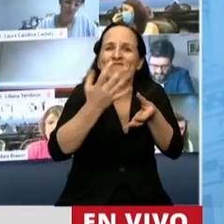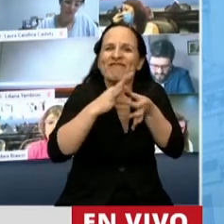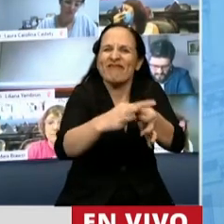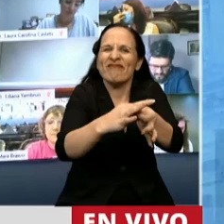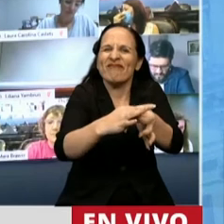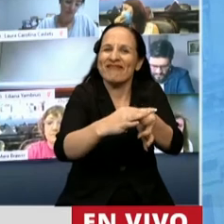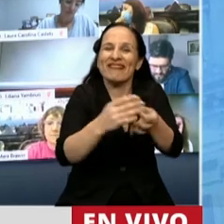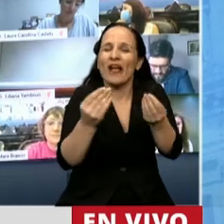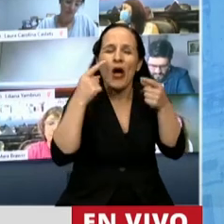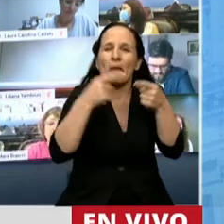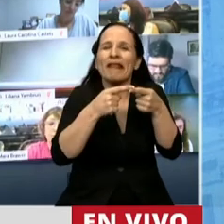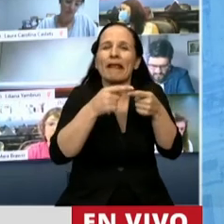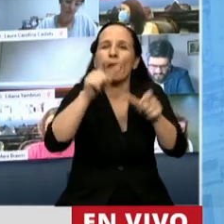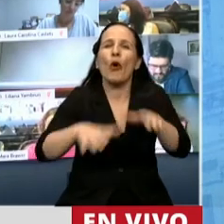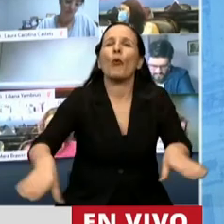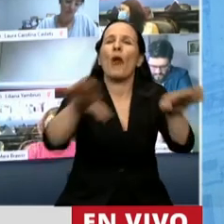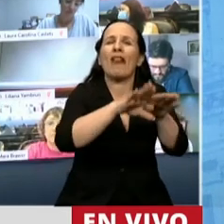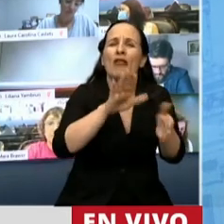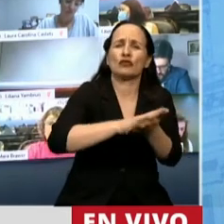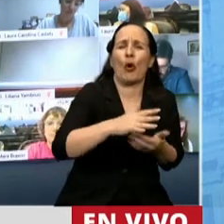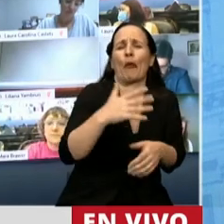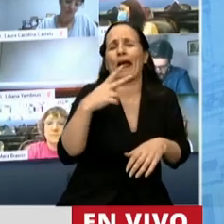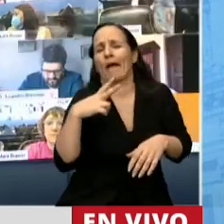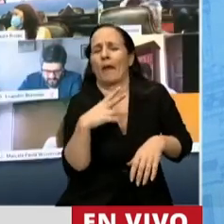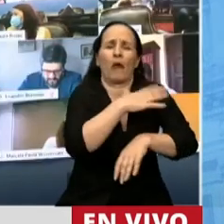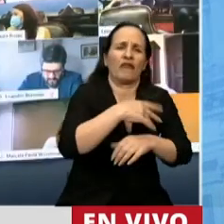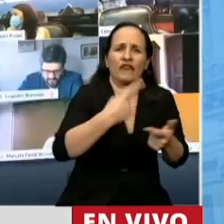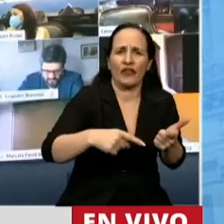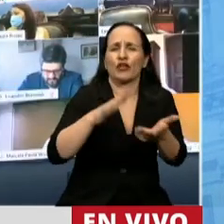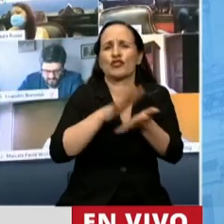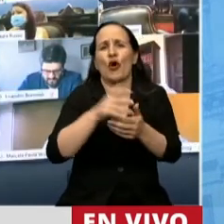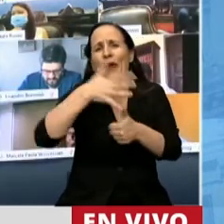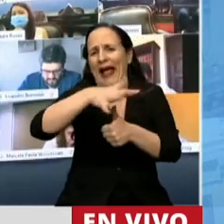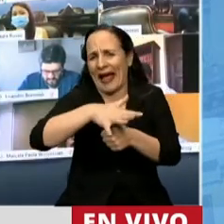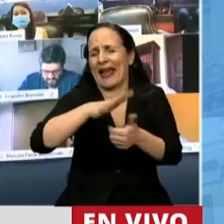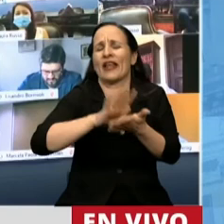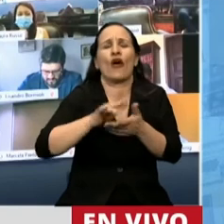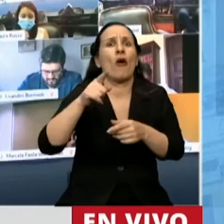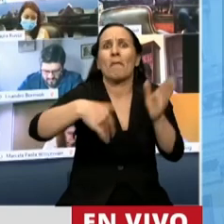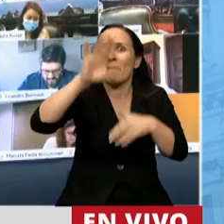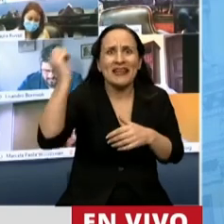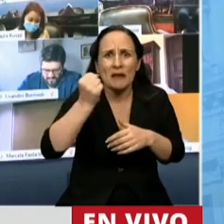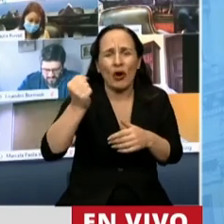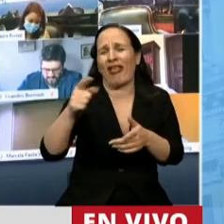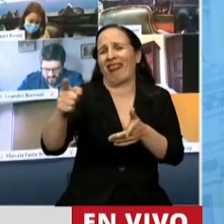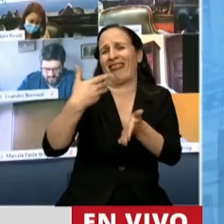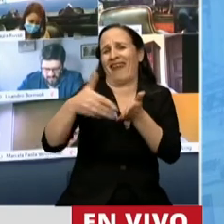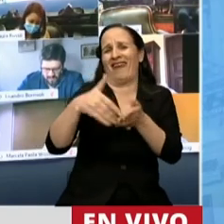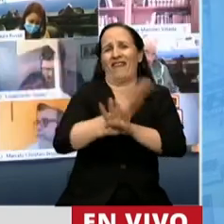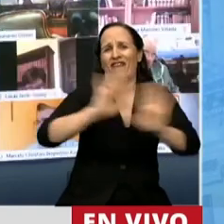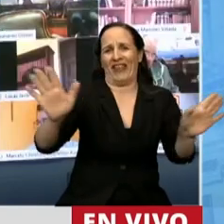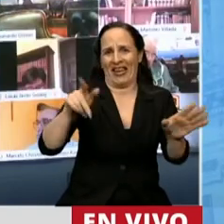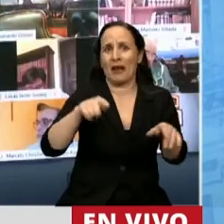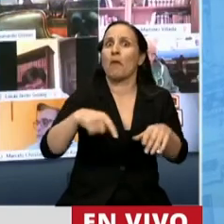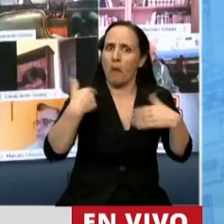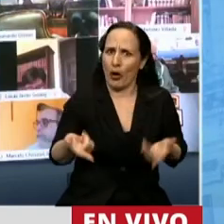igualdades, ¿no? Igualdad de clase, igualdad de géneros y una sociedad sin racismo social que es lo que pretendemos y por eso